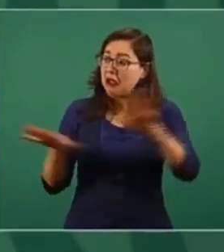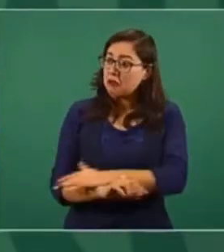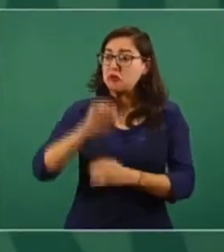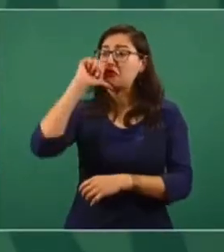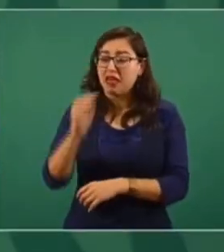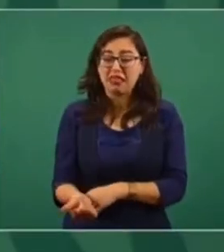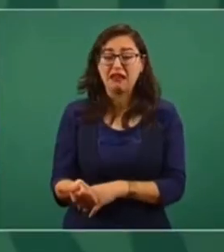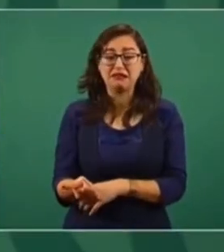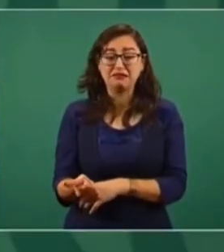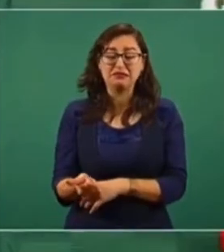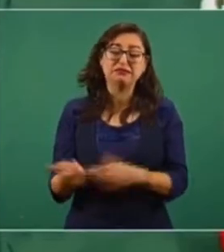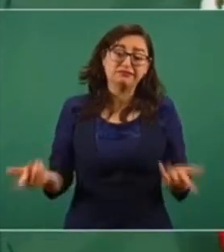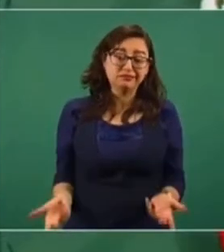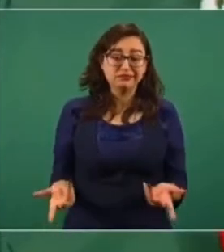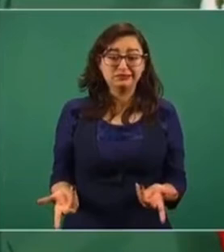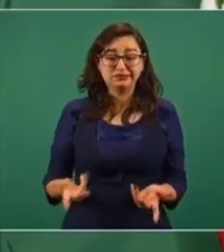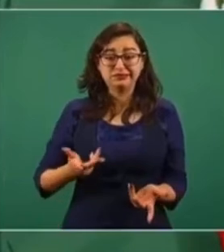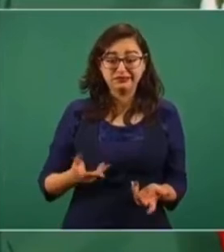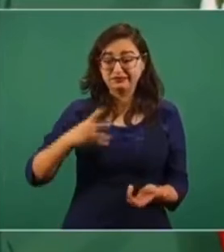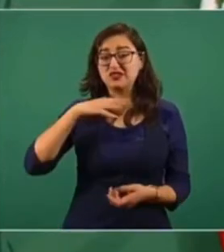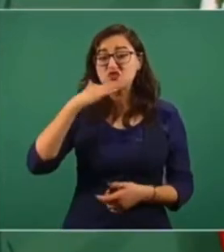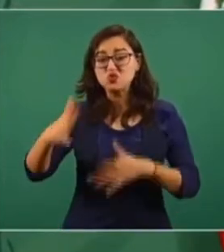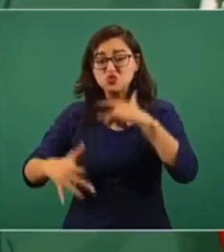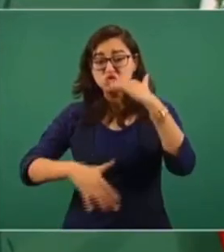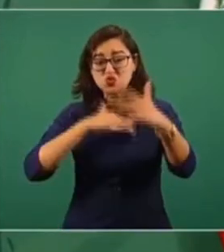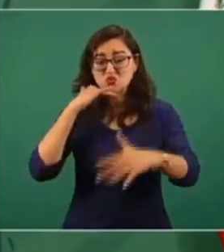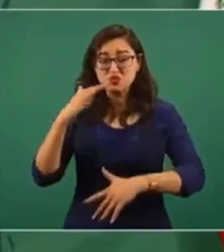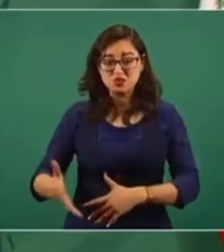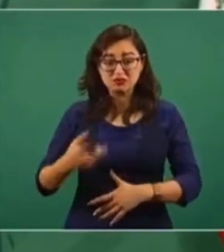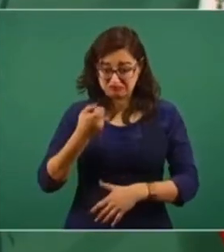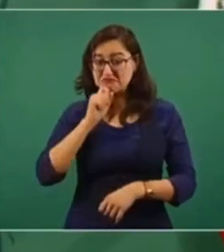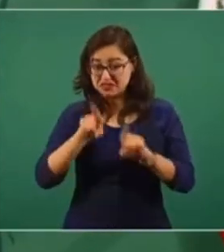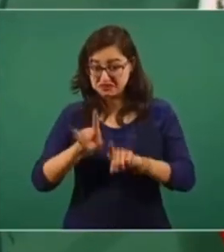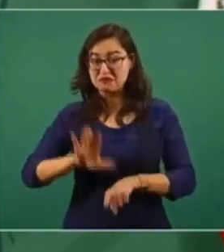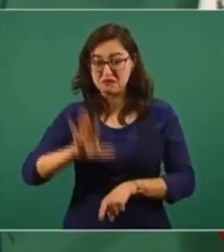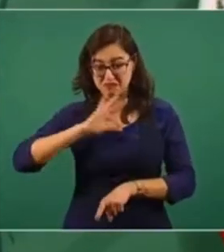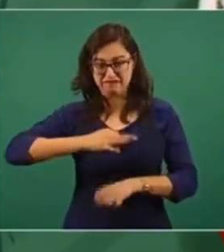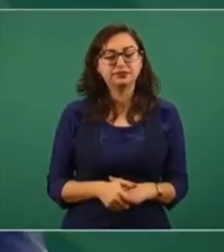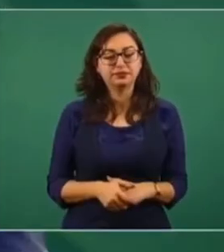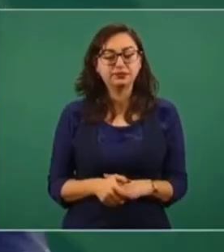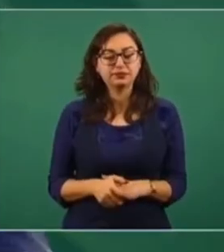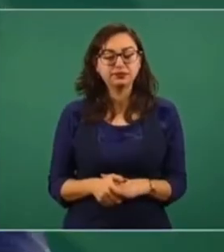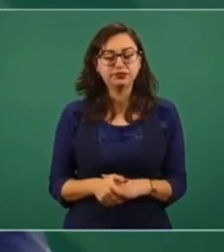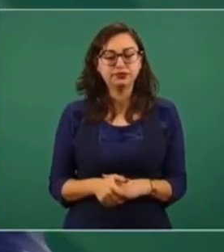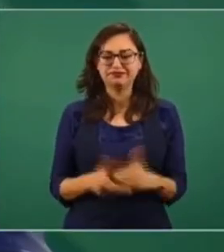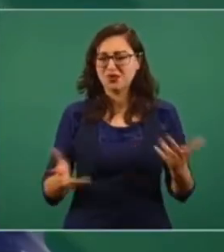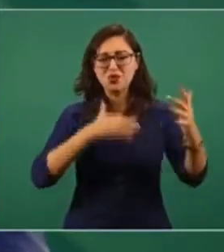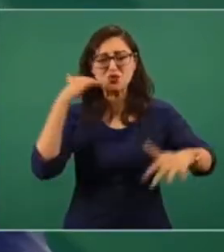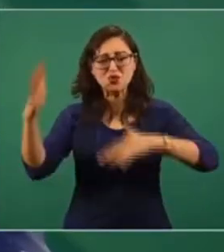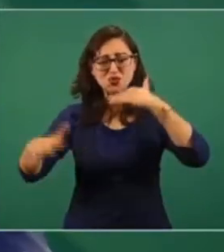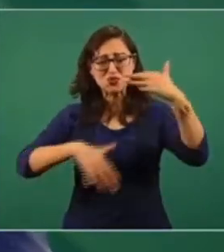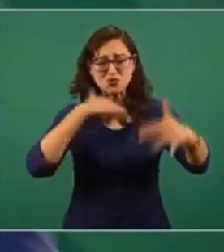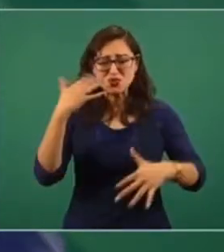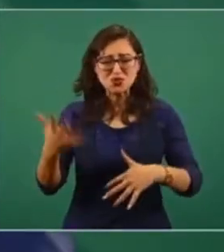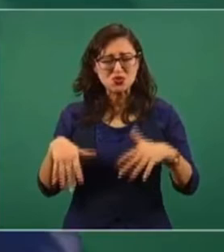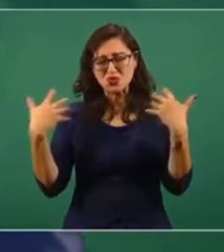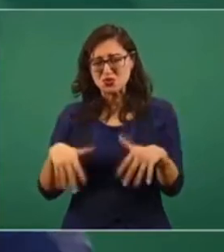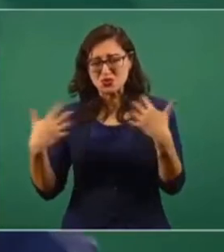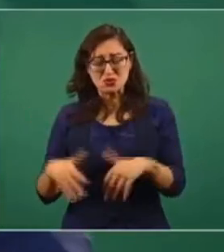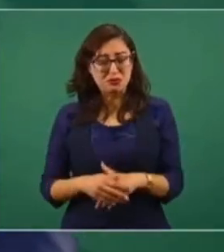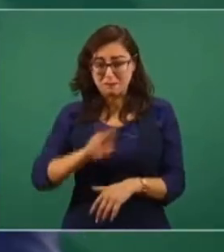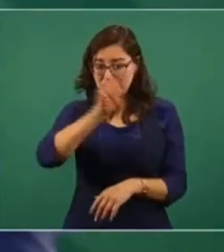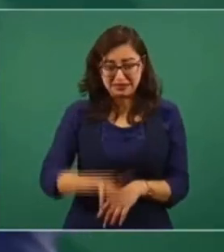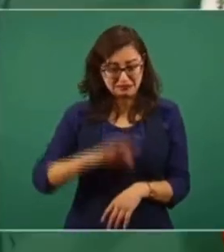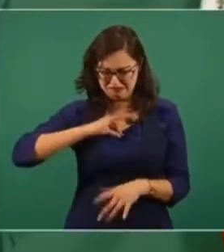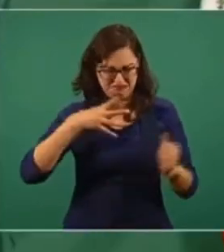la transformación es la peste de la corrupción. Eso es lo que más ha dañado a México. Por la peste de la corrupción, es peor que la